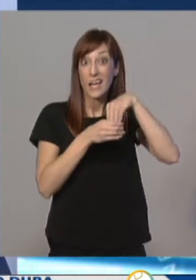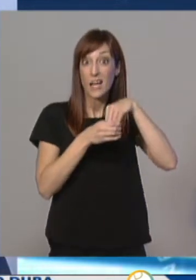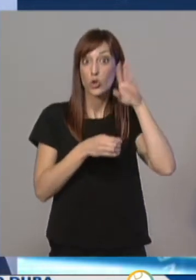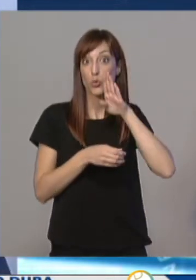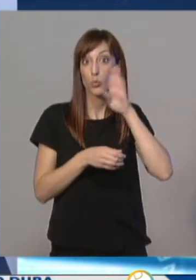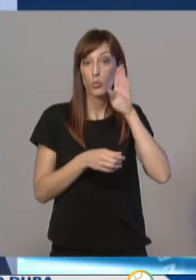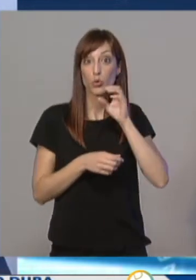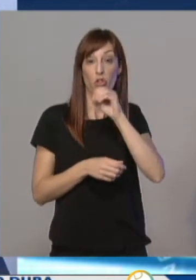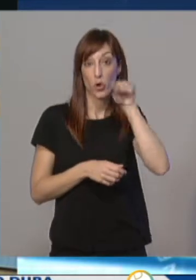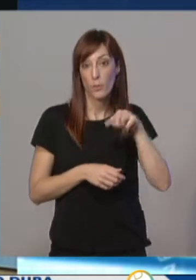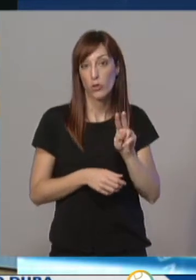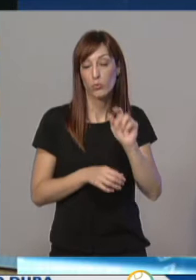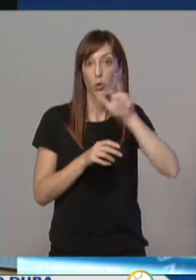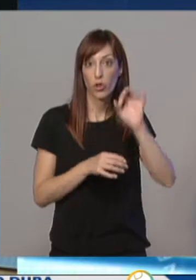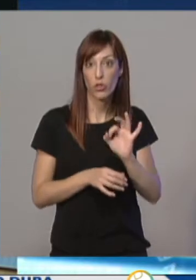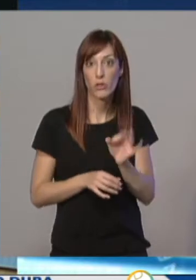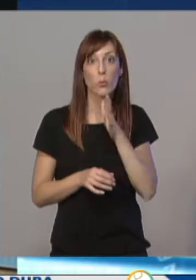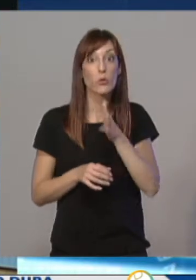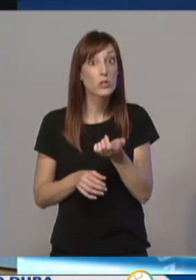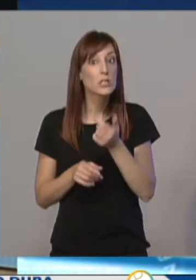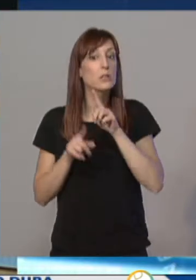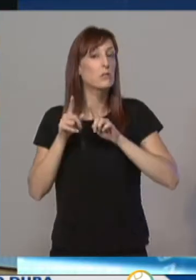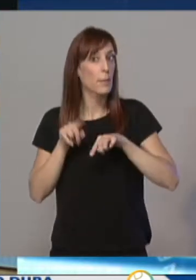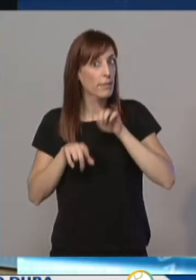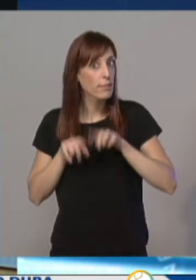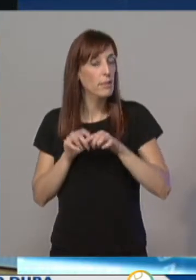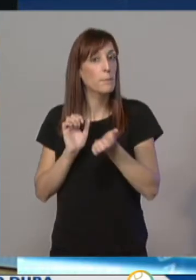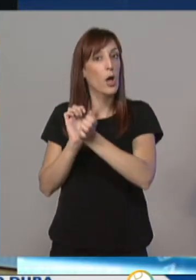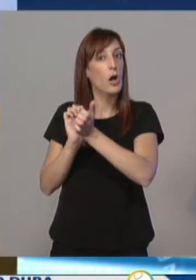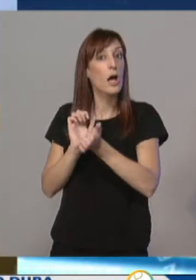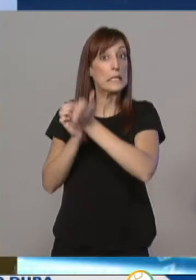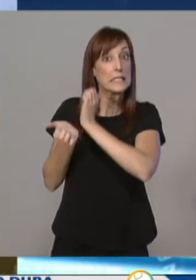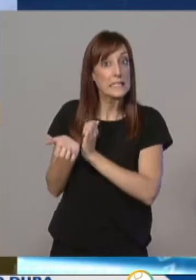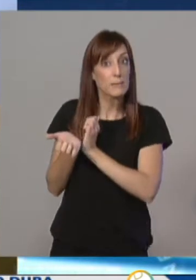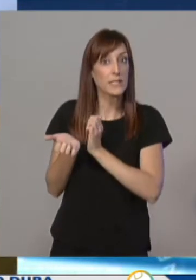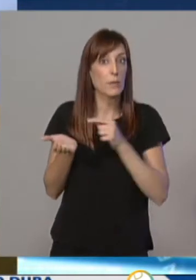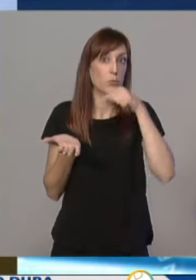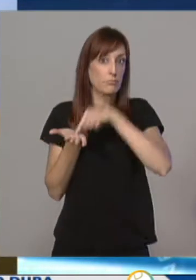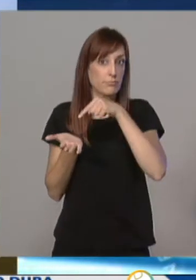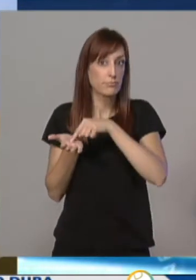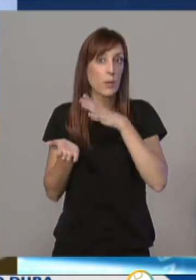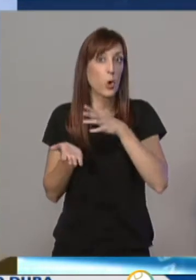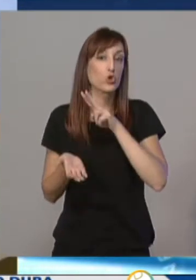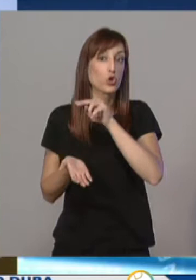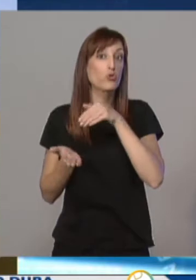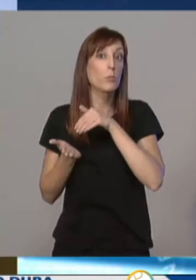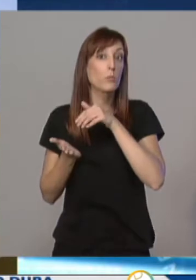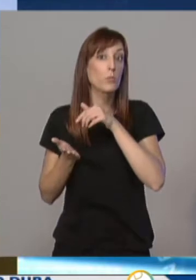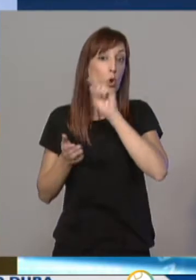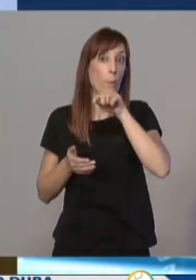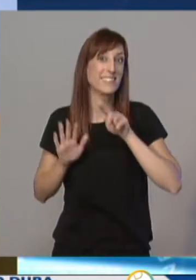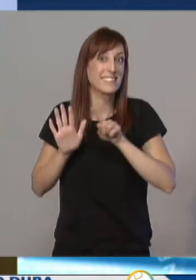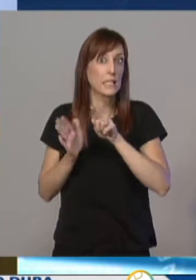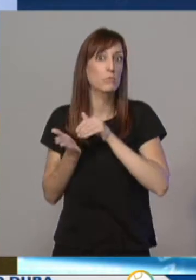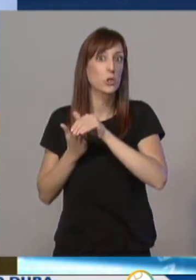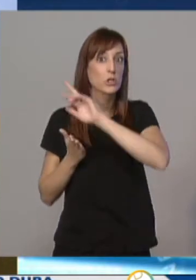otra parte, el Consejo de Gobierno ha autorizado la contratación de deuda de hasta 22,6 millones de euros... ...con el Instituto de Crédito Oficial para